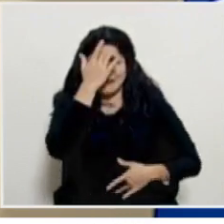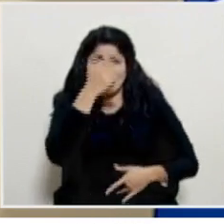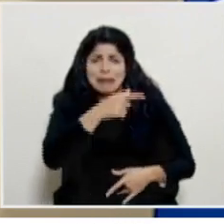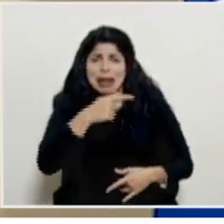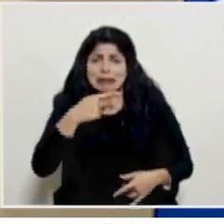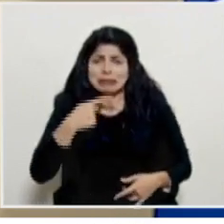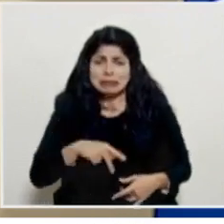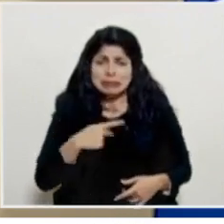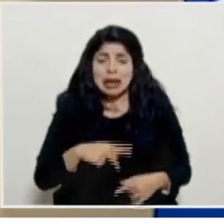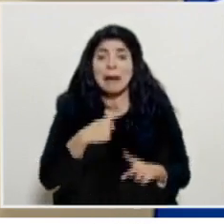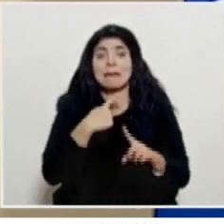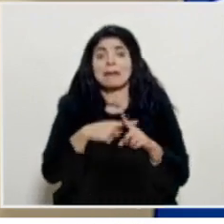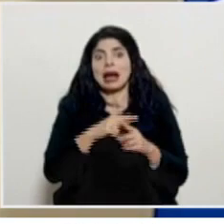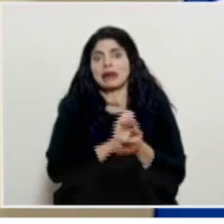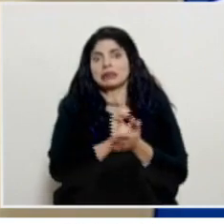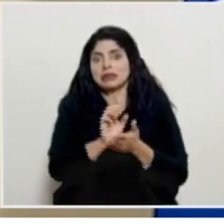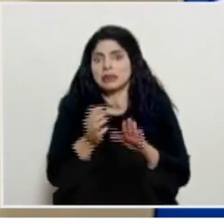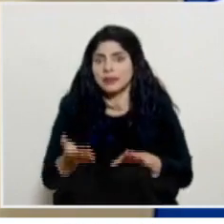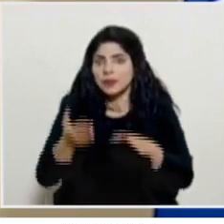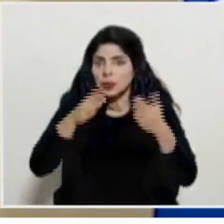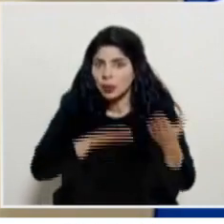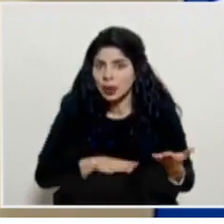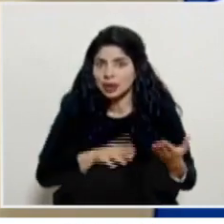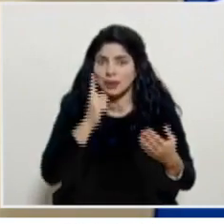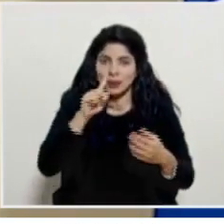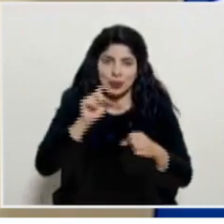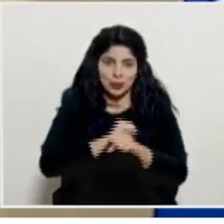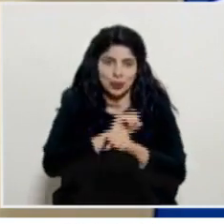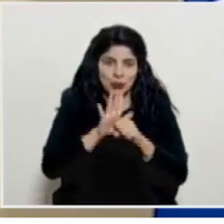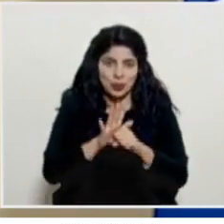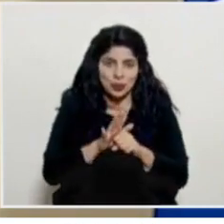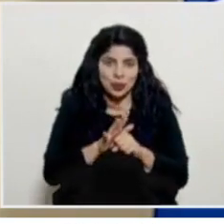y por lo tanto contra la muerte de el COVID